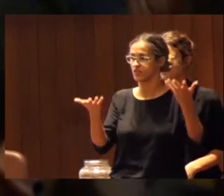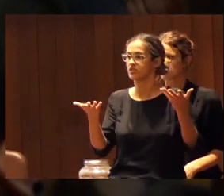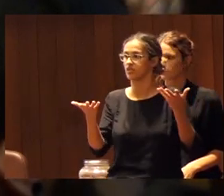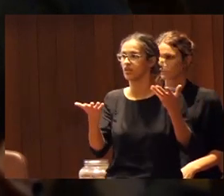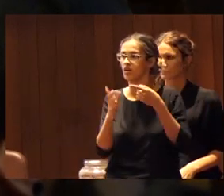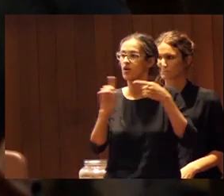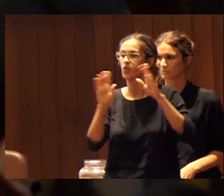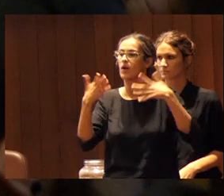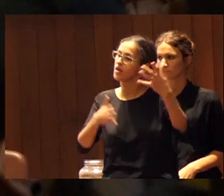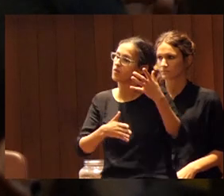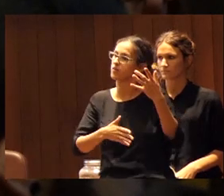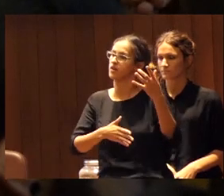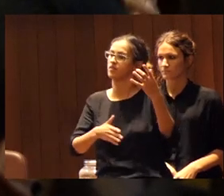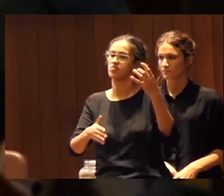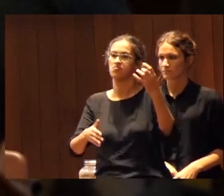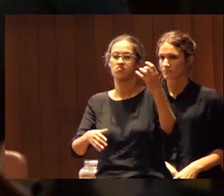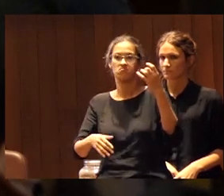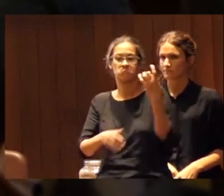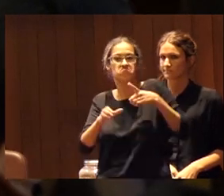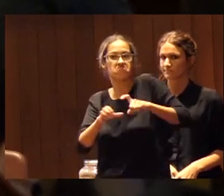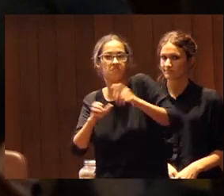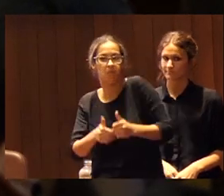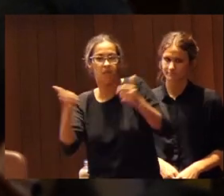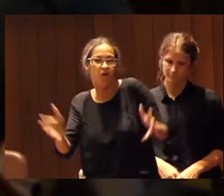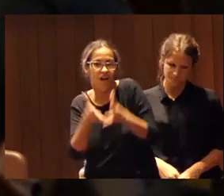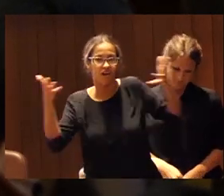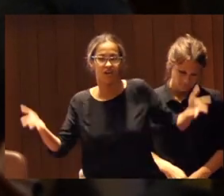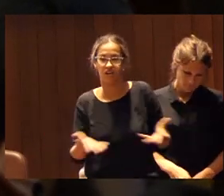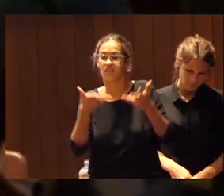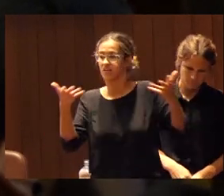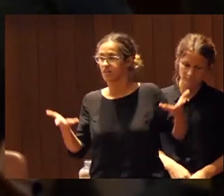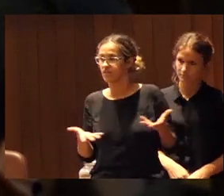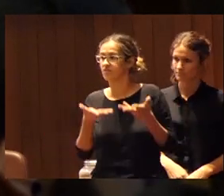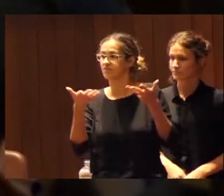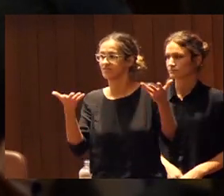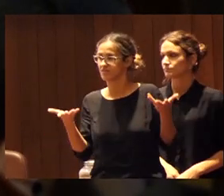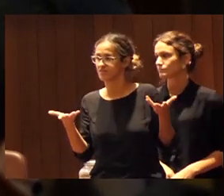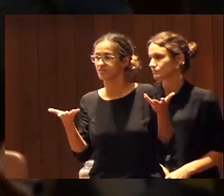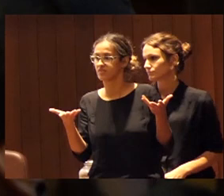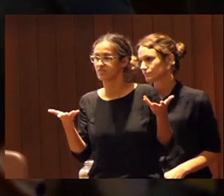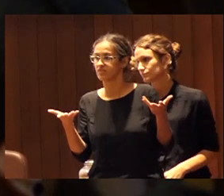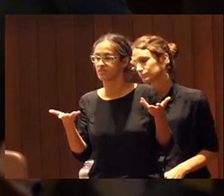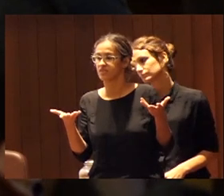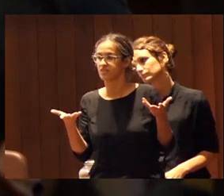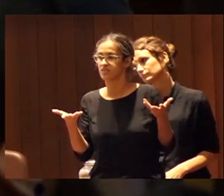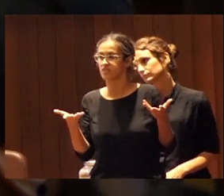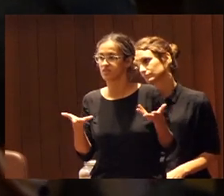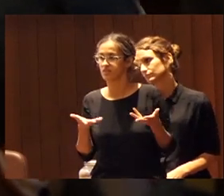participe mucho más y le pase mucho más la bola sí sí por los que quienes más han